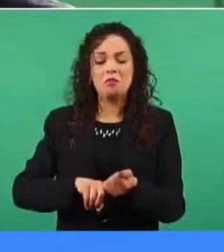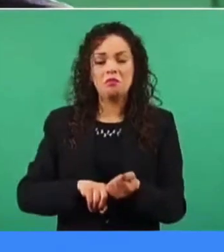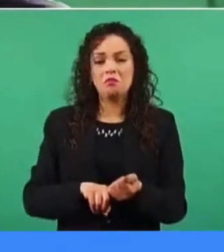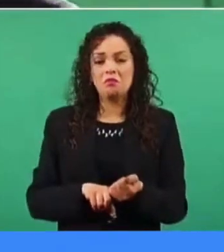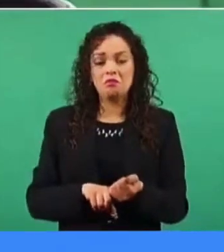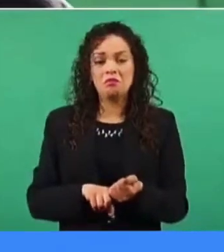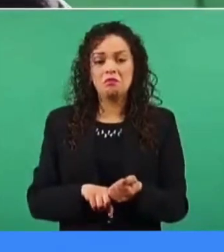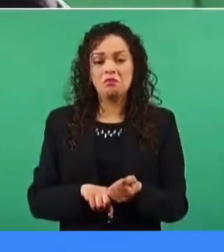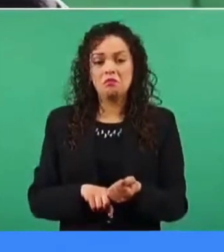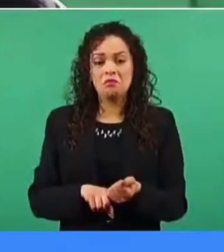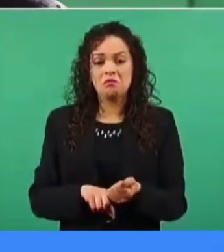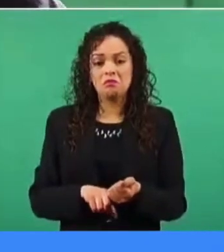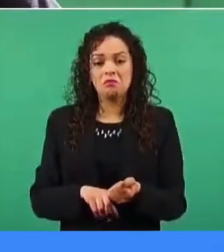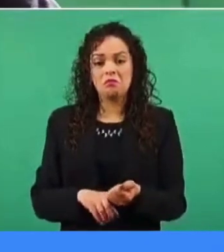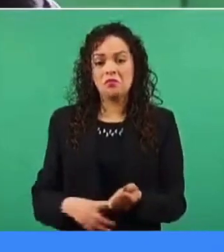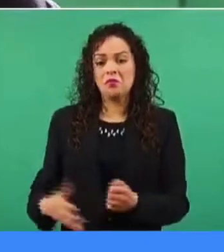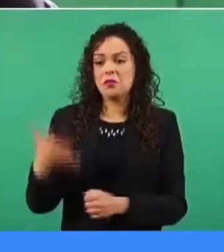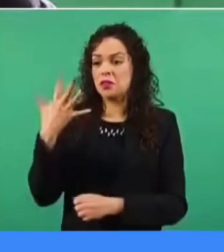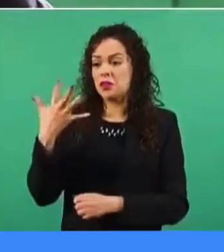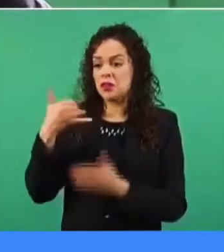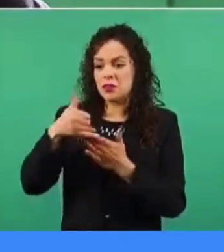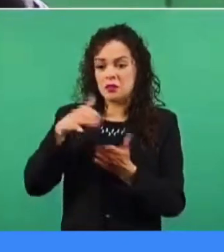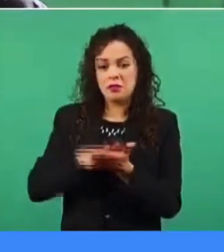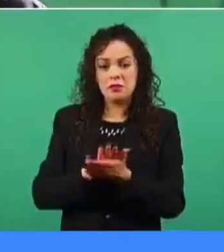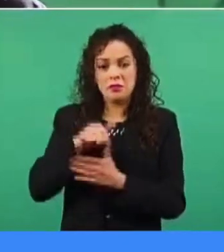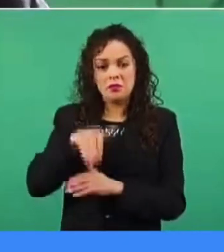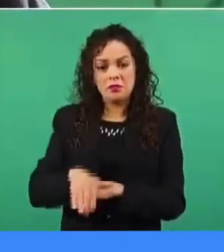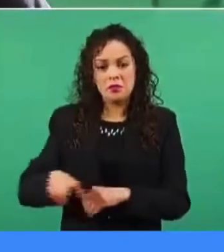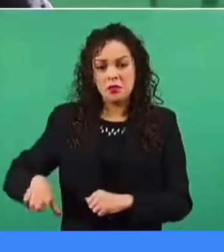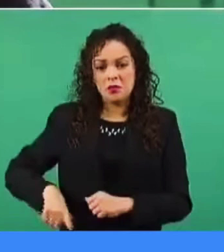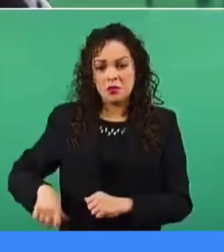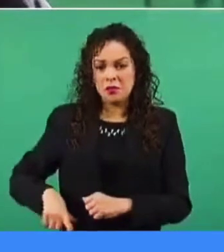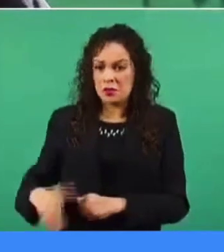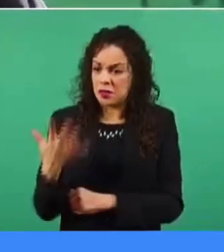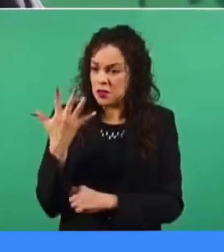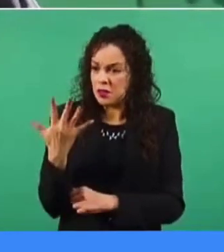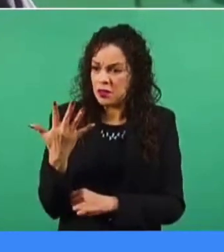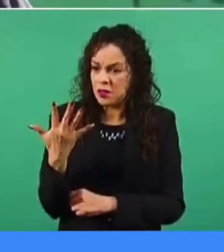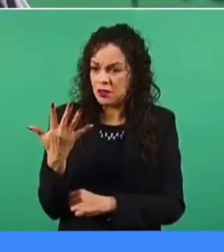Hay cinco imprentas en el gobierno, cinco.